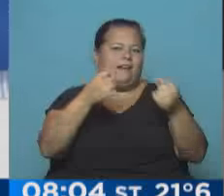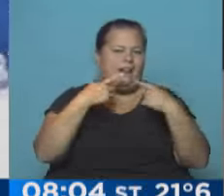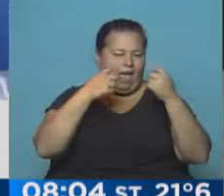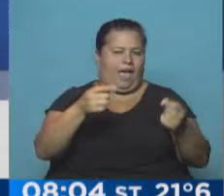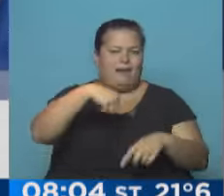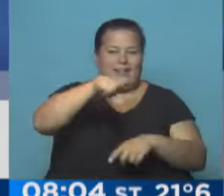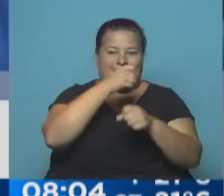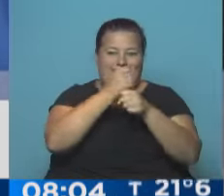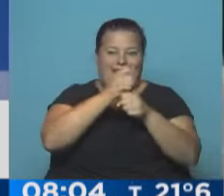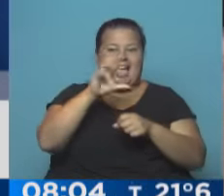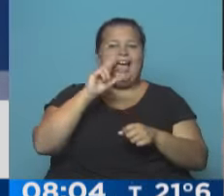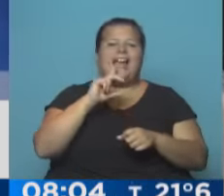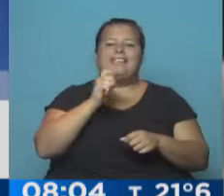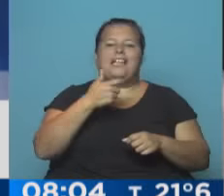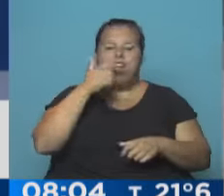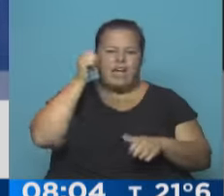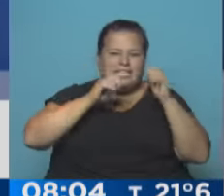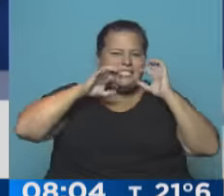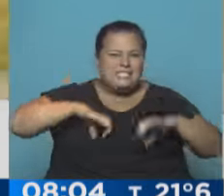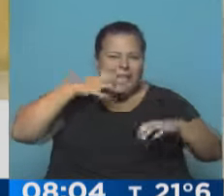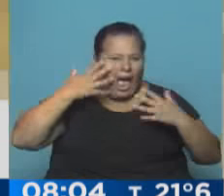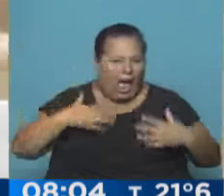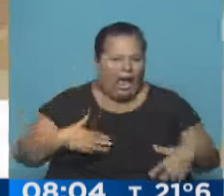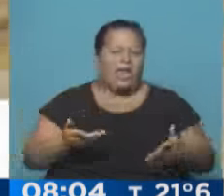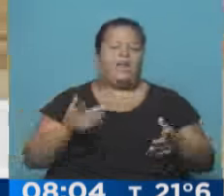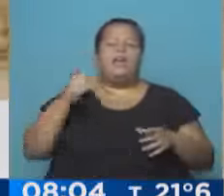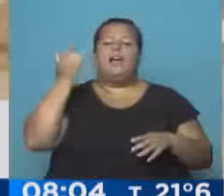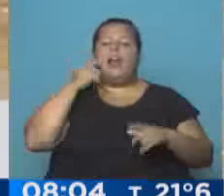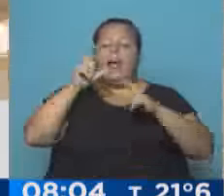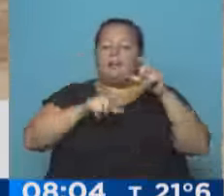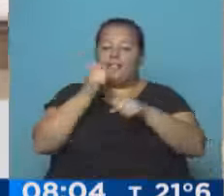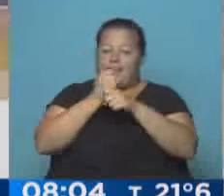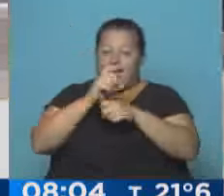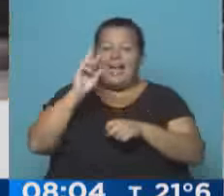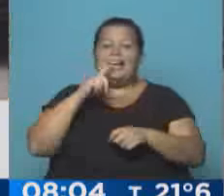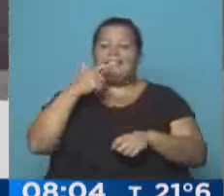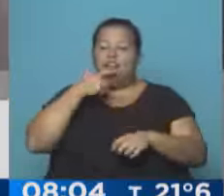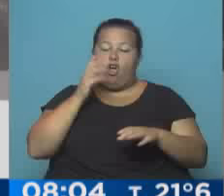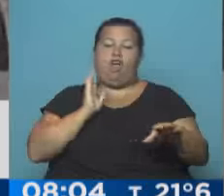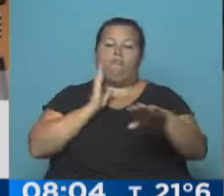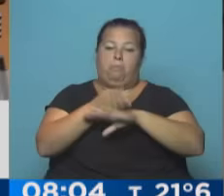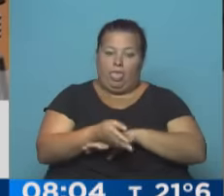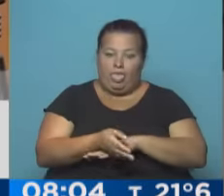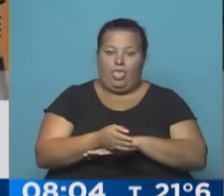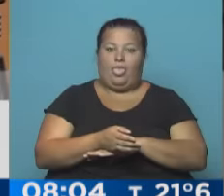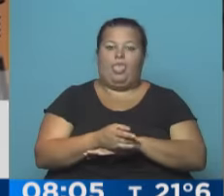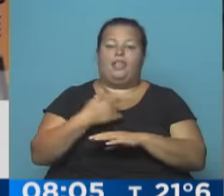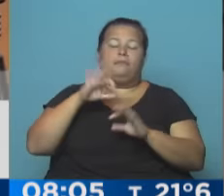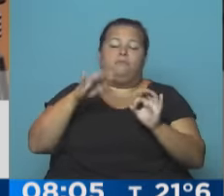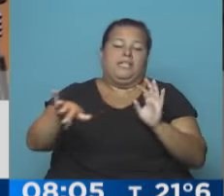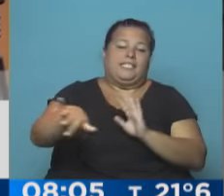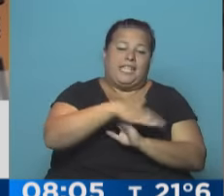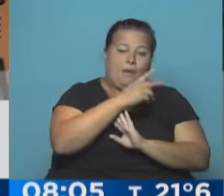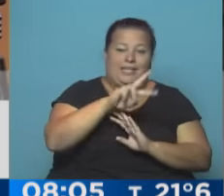los trabajadores de Cresta Roja con heridas de sangre. Cuando ya los trabajadores de Cresta Roja habían accedido a retirarse del